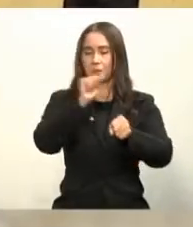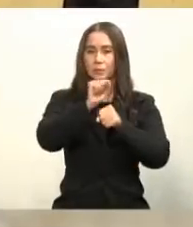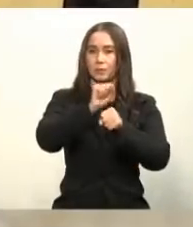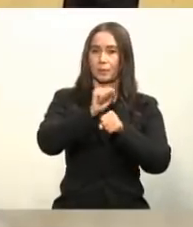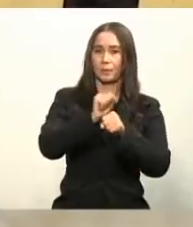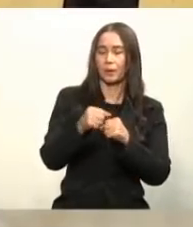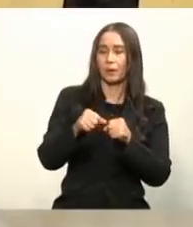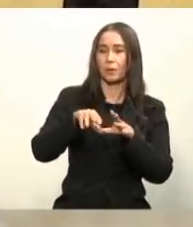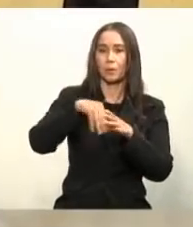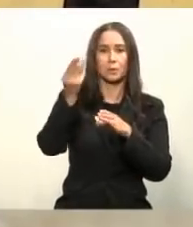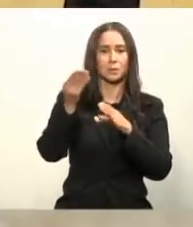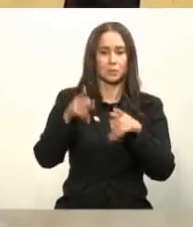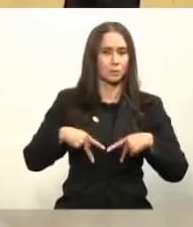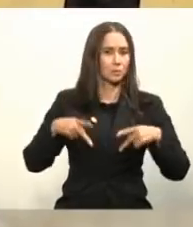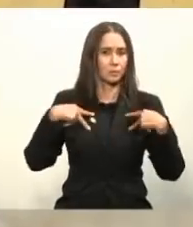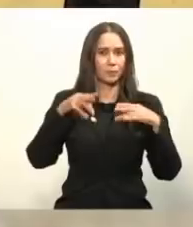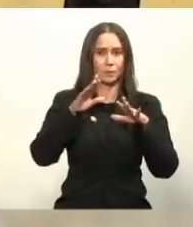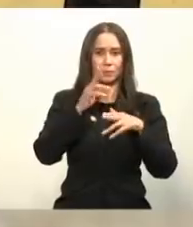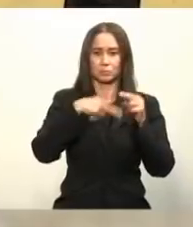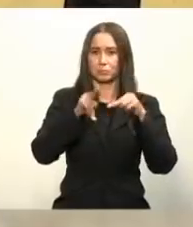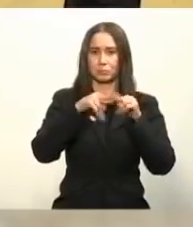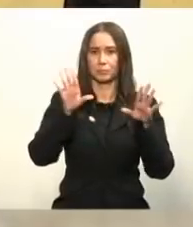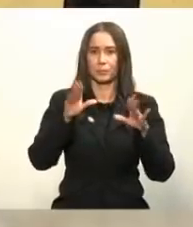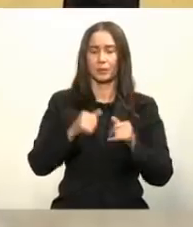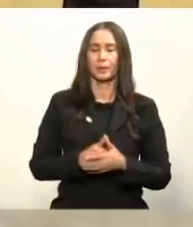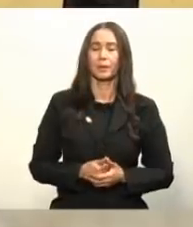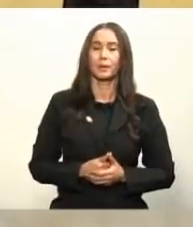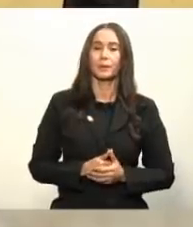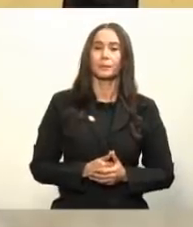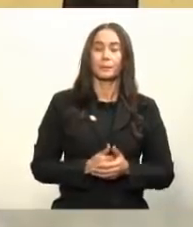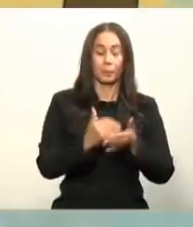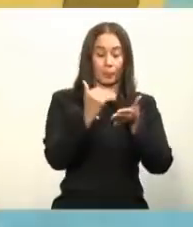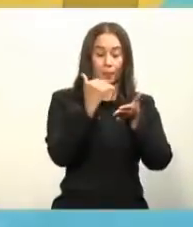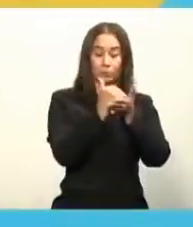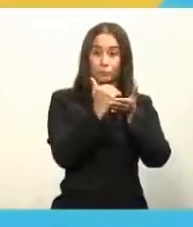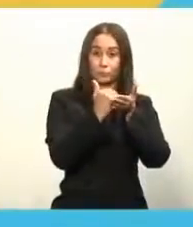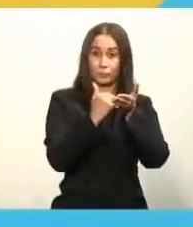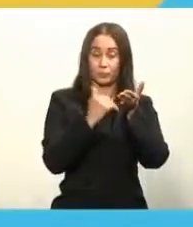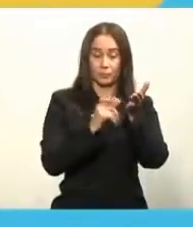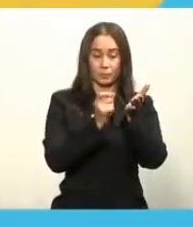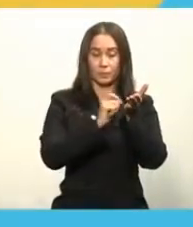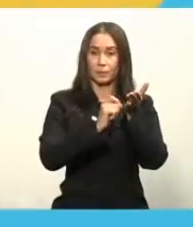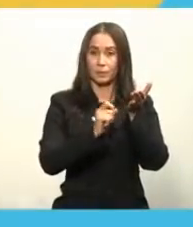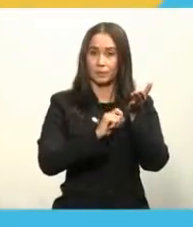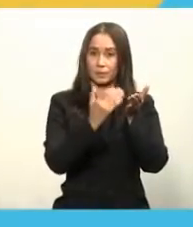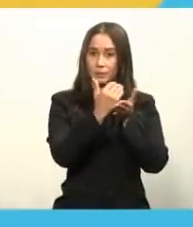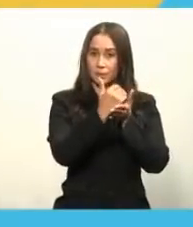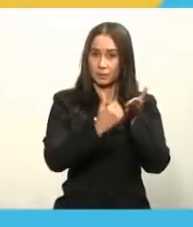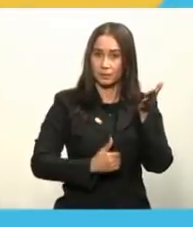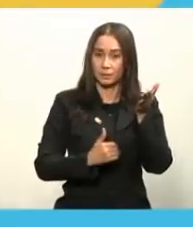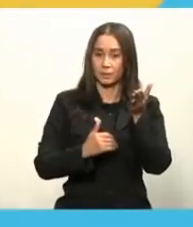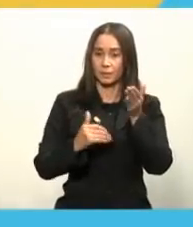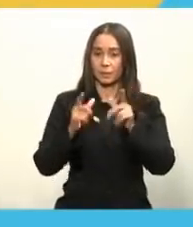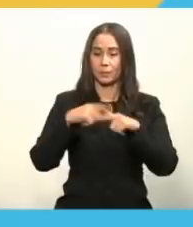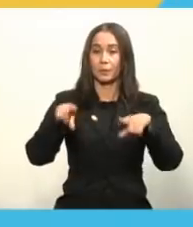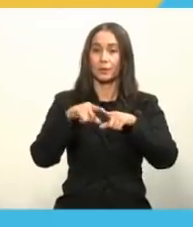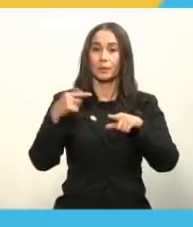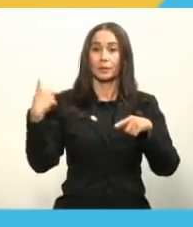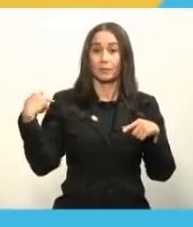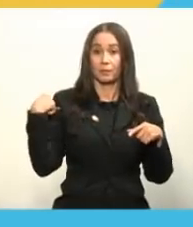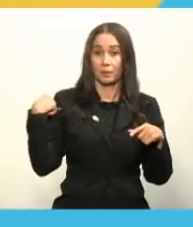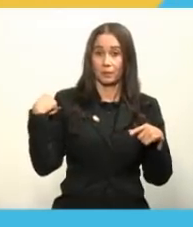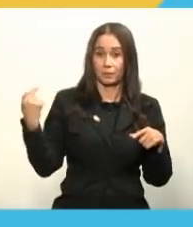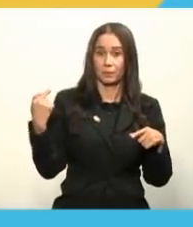reintegrarse a su vida social. Los formularios de registro para los puestos de vacunación, pues,